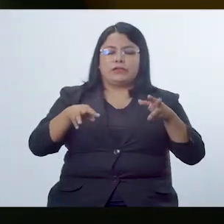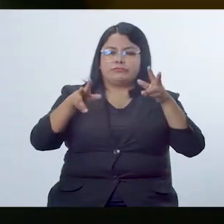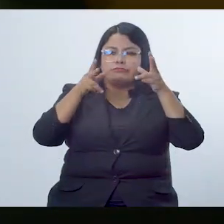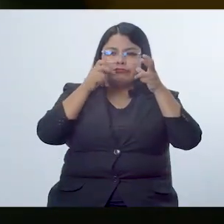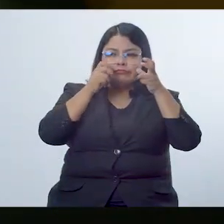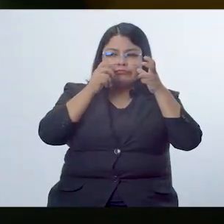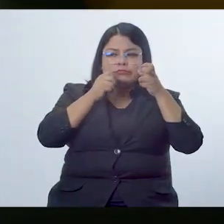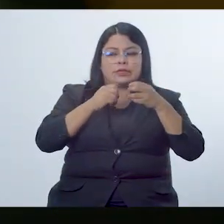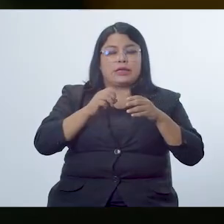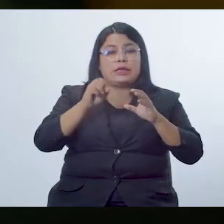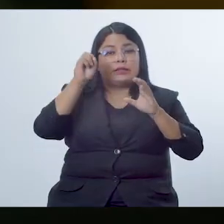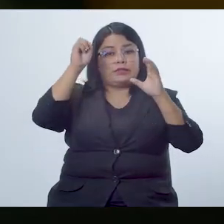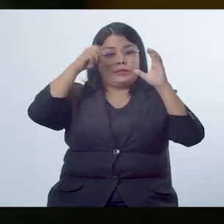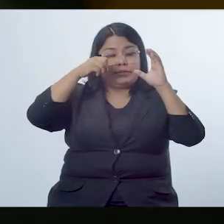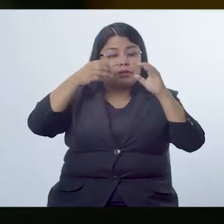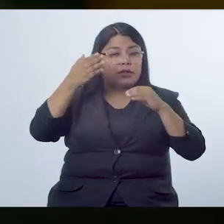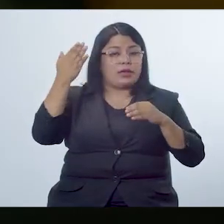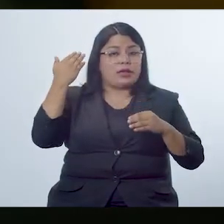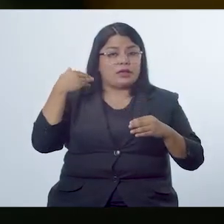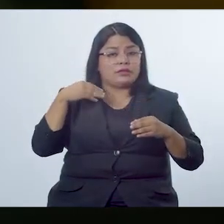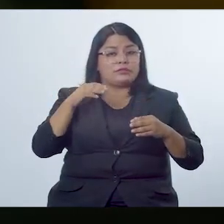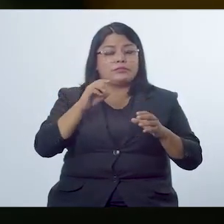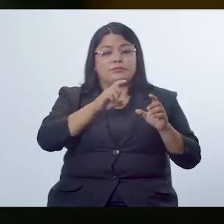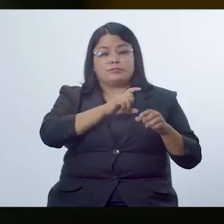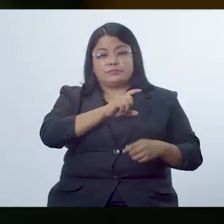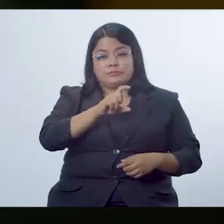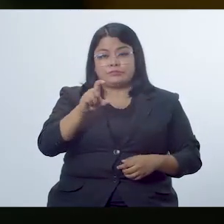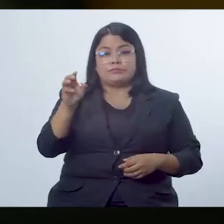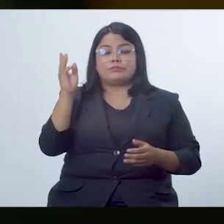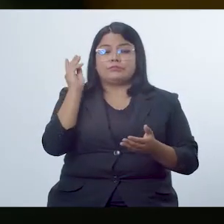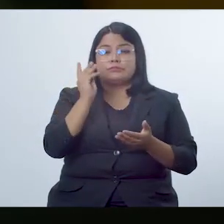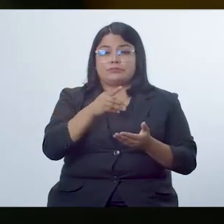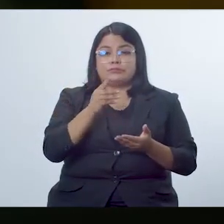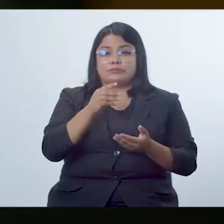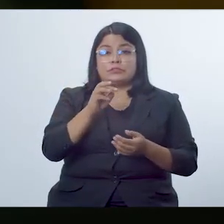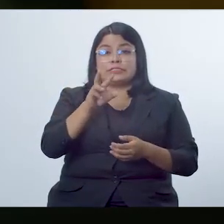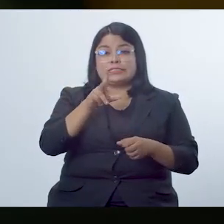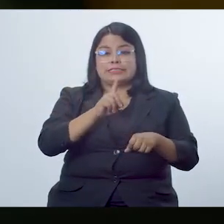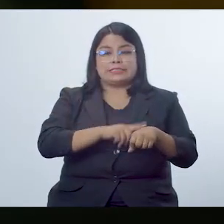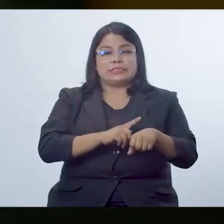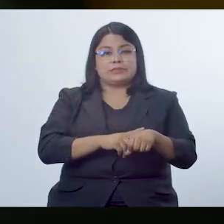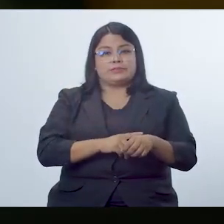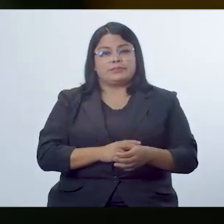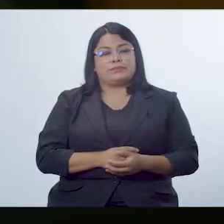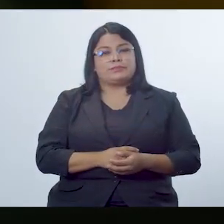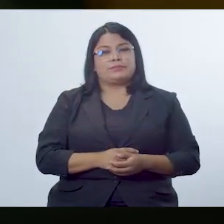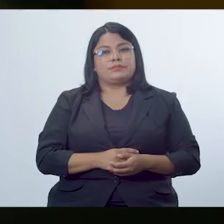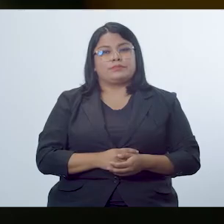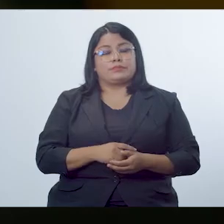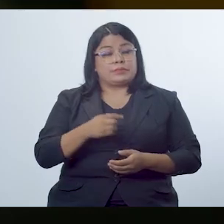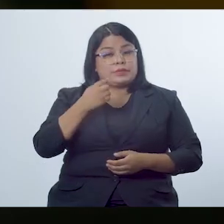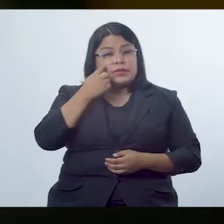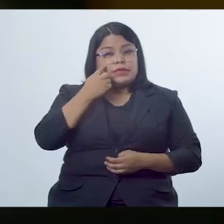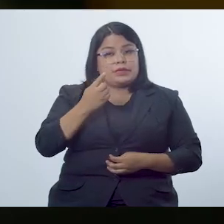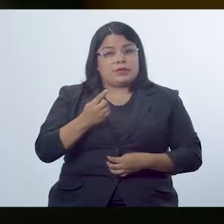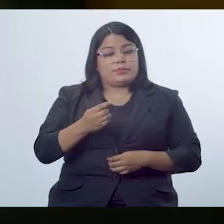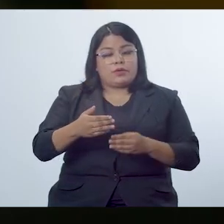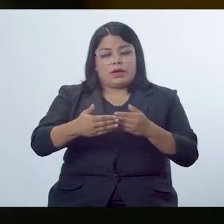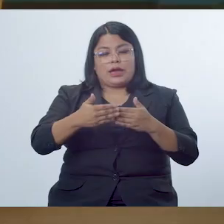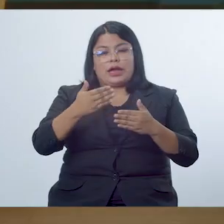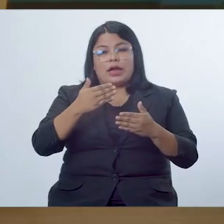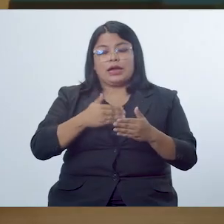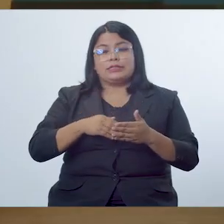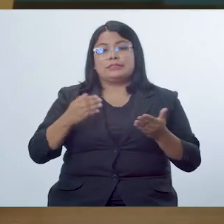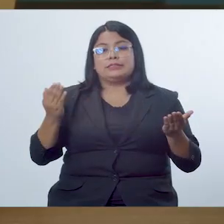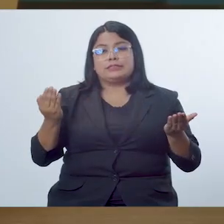Como pudimos observar en el video anterior, la semana didáctica transita por esos tres momentos. Vimos, Alondra,